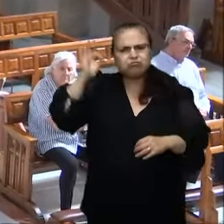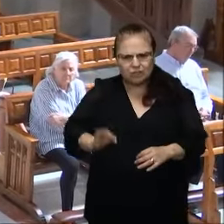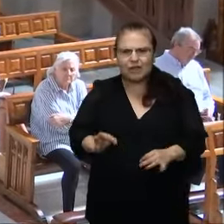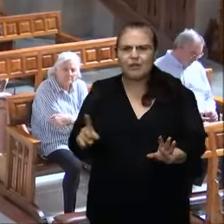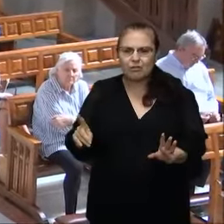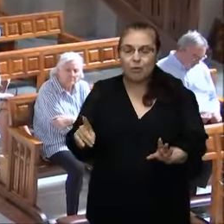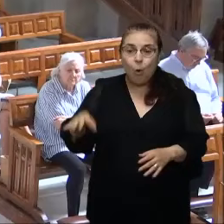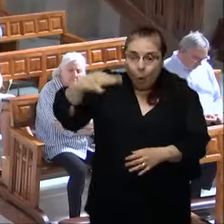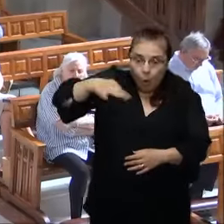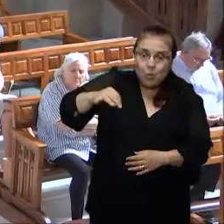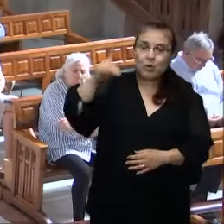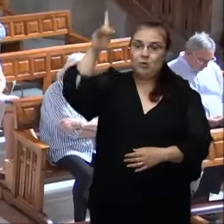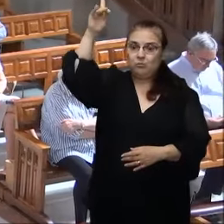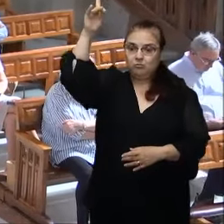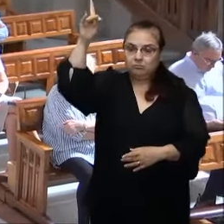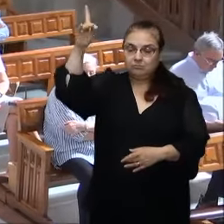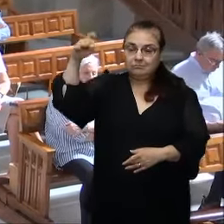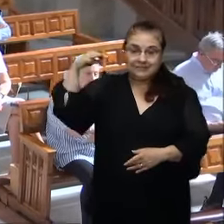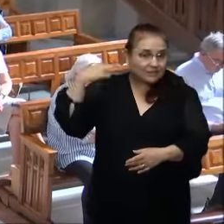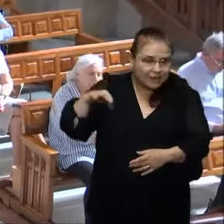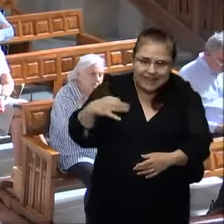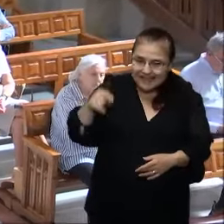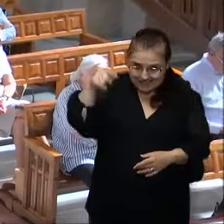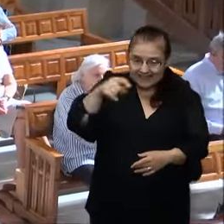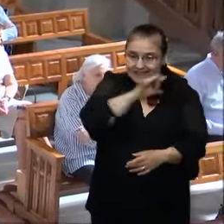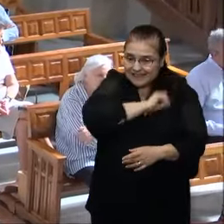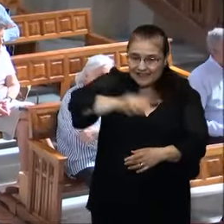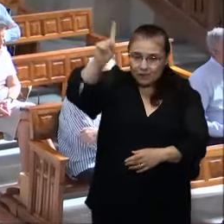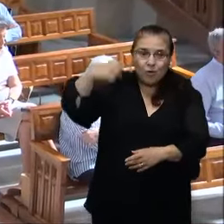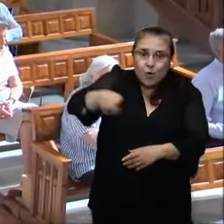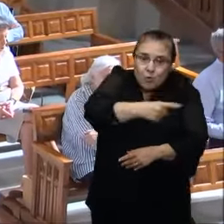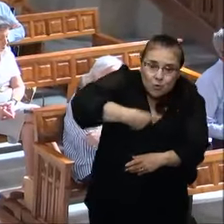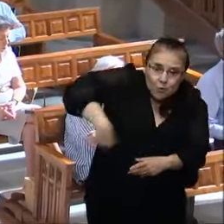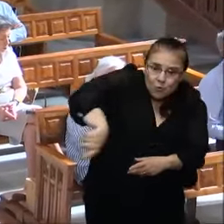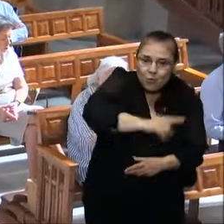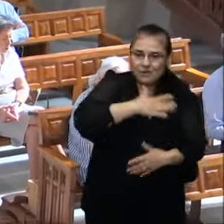Existe un solo Señor y ese Señor es nuestro.